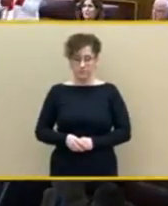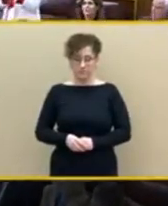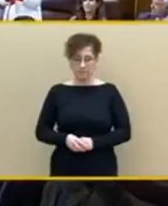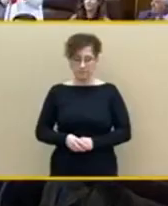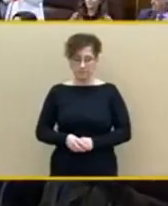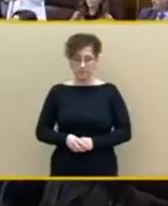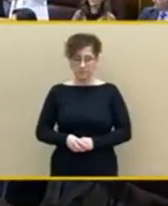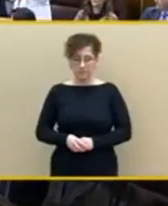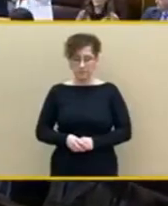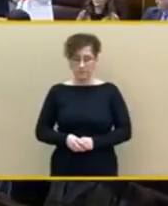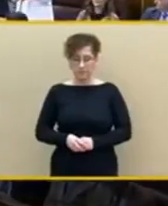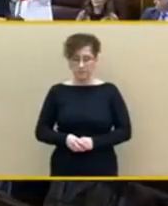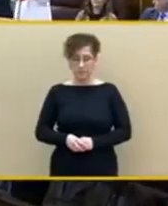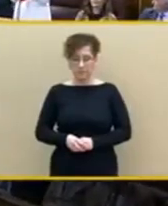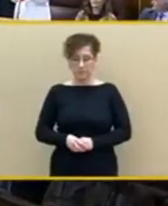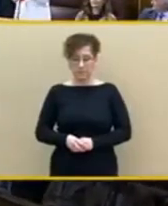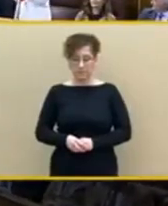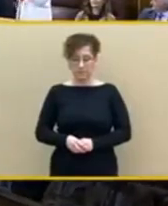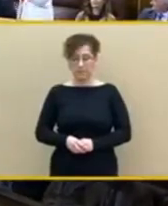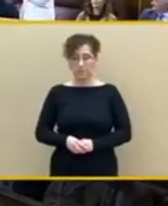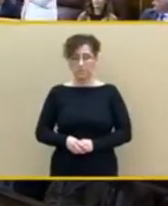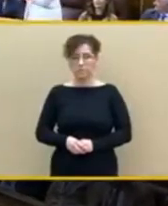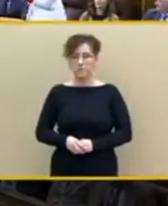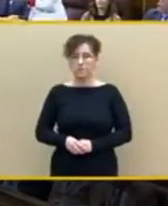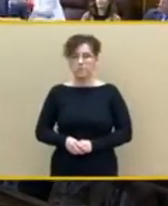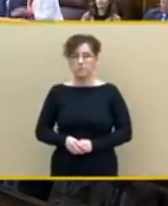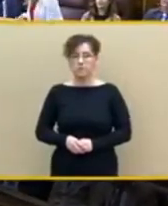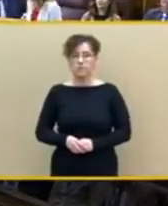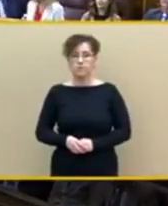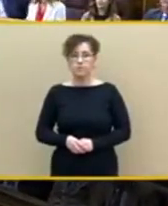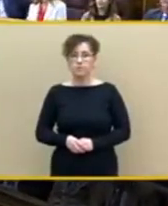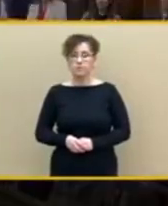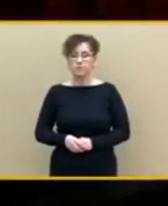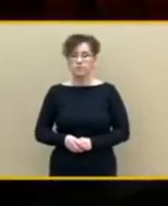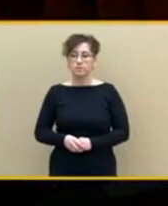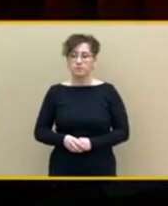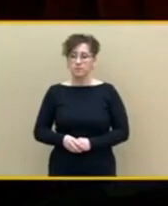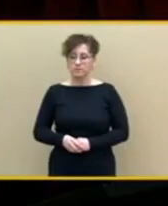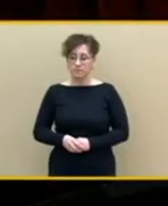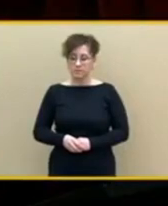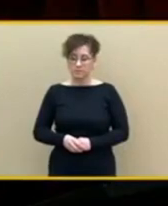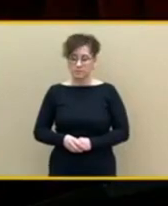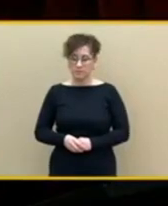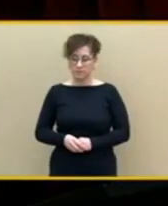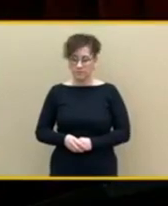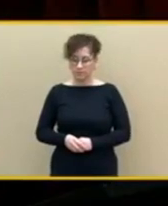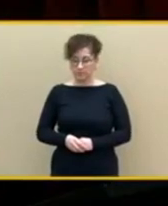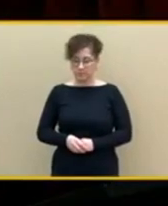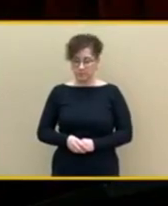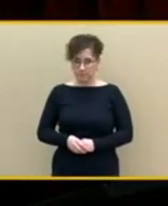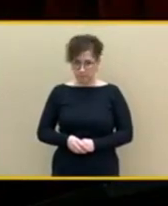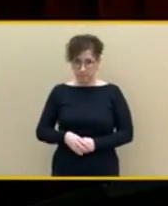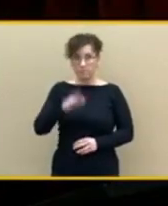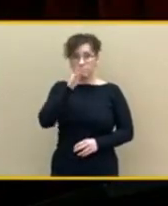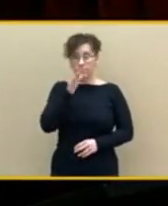buscando yo creo que ese show al más contrario a ti para intentar decirle a la gente que no